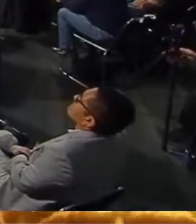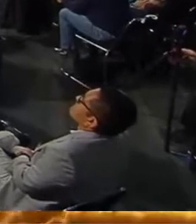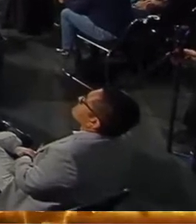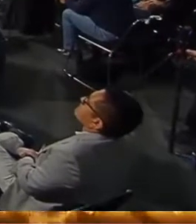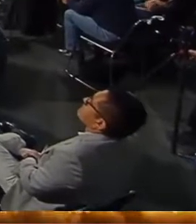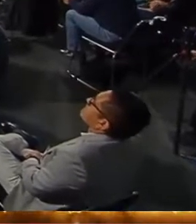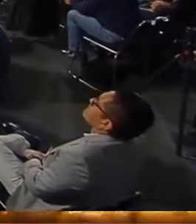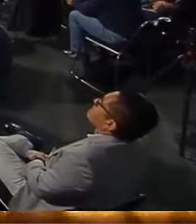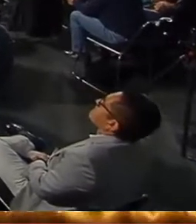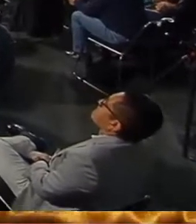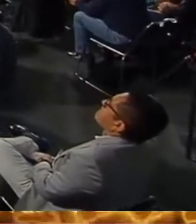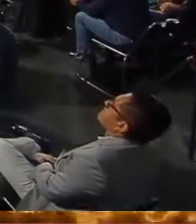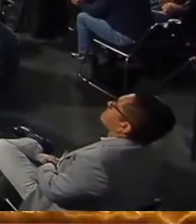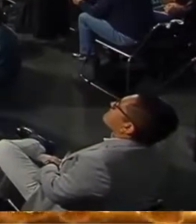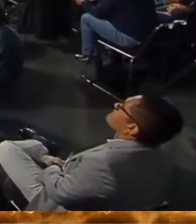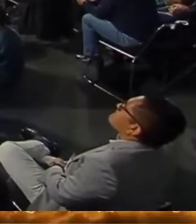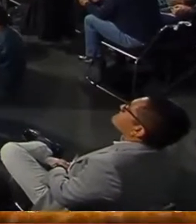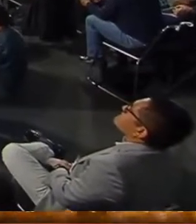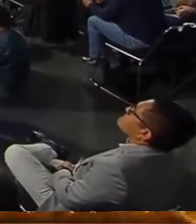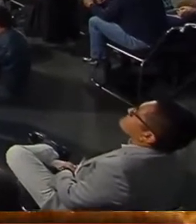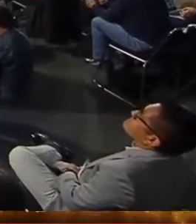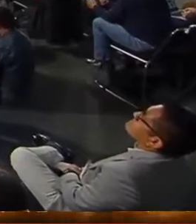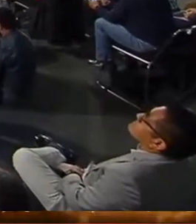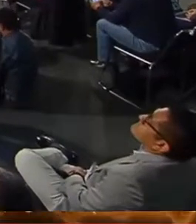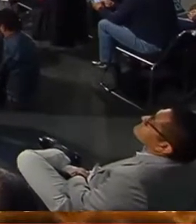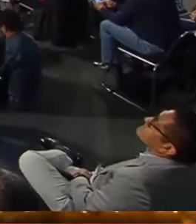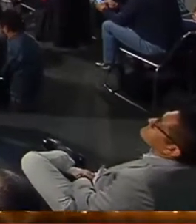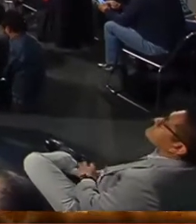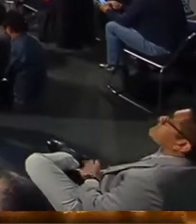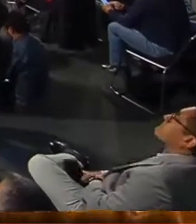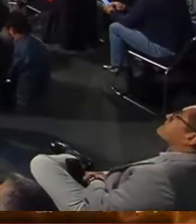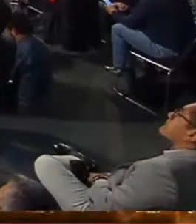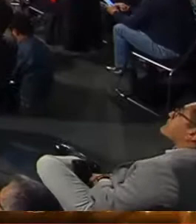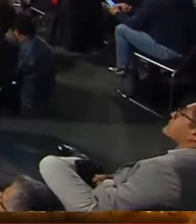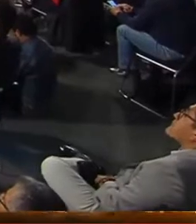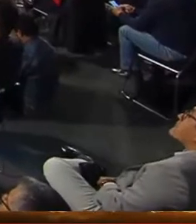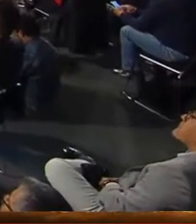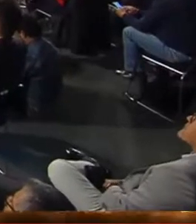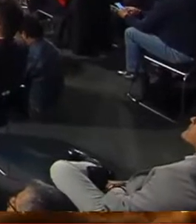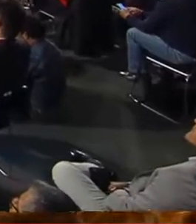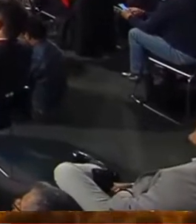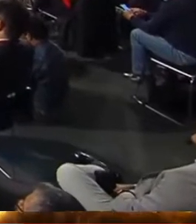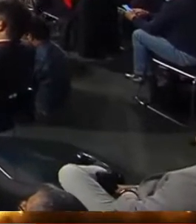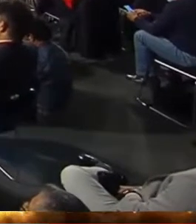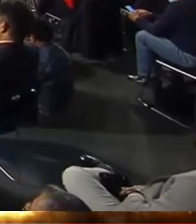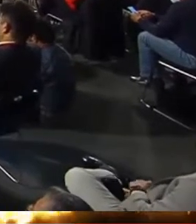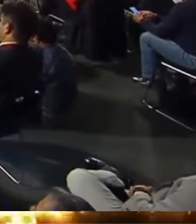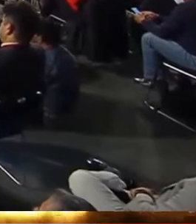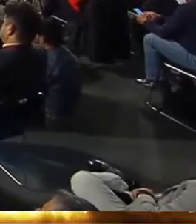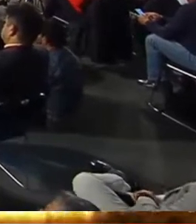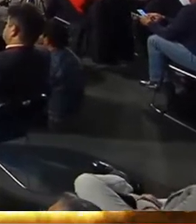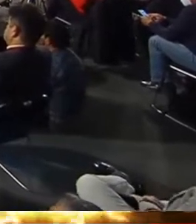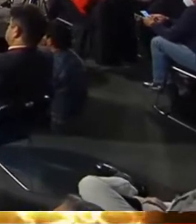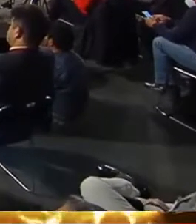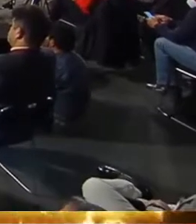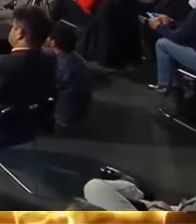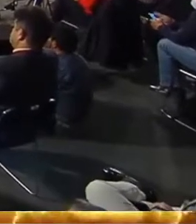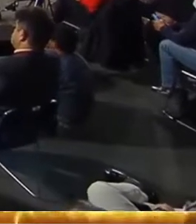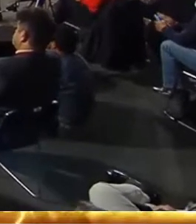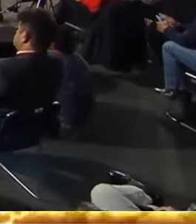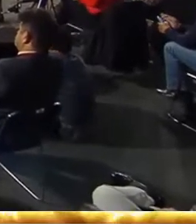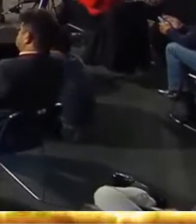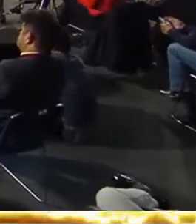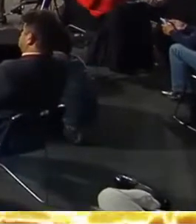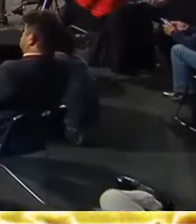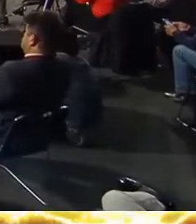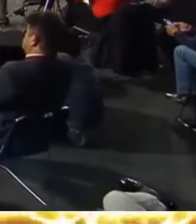Trabajadores independientes o trabajadores por su cuenta. De la misma manera que las trabajadoras del